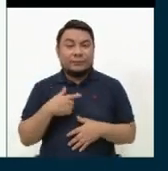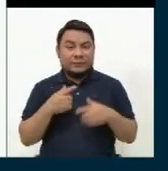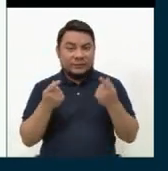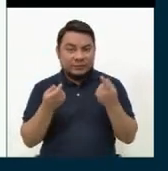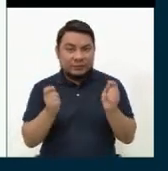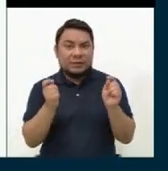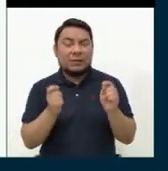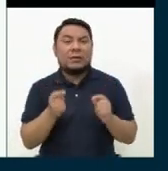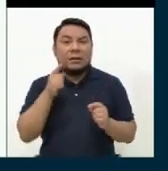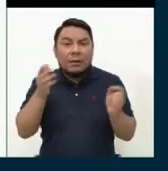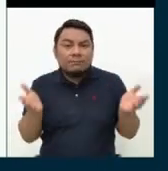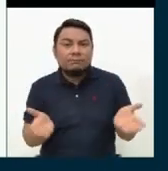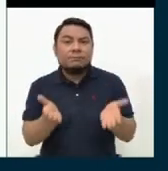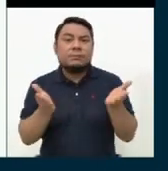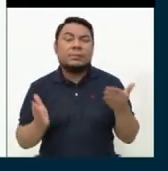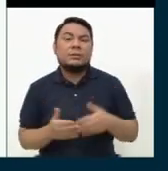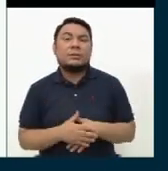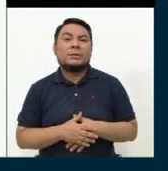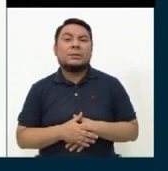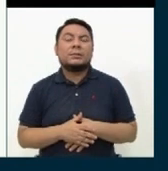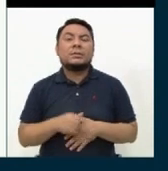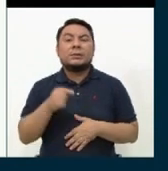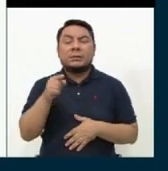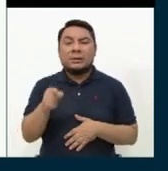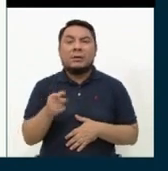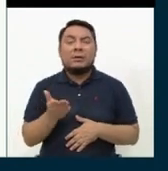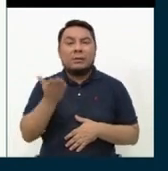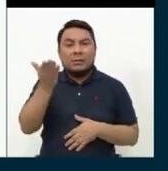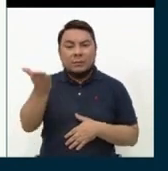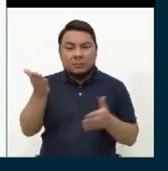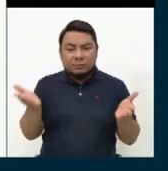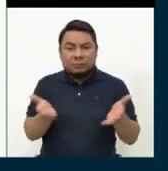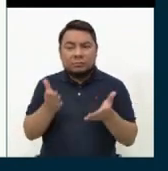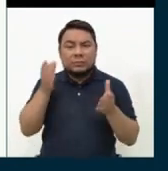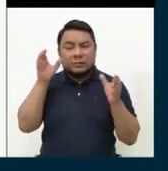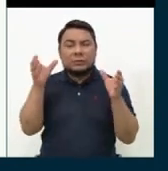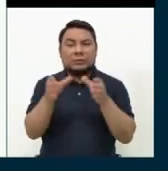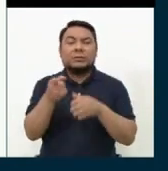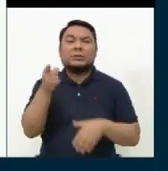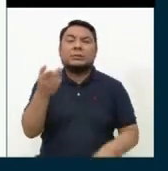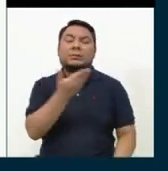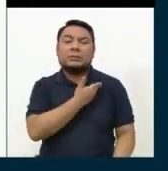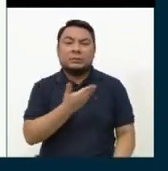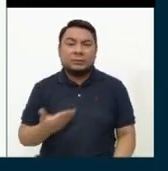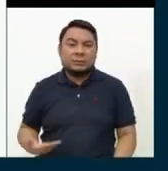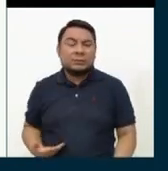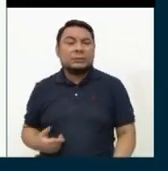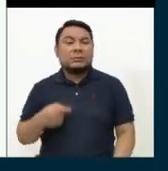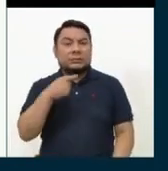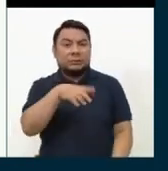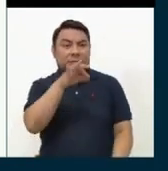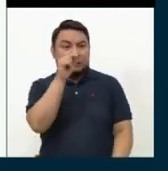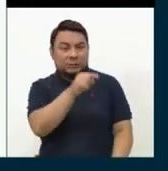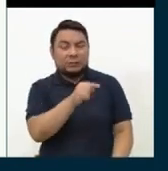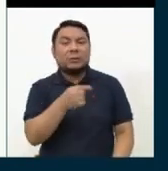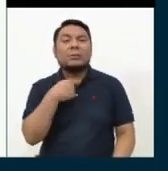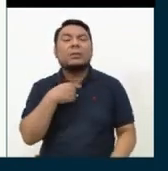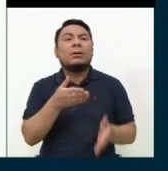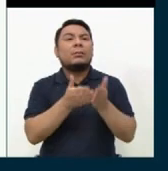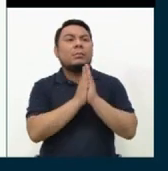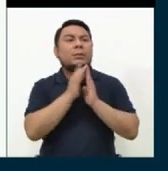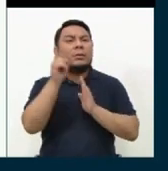promover al presidente que se ha elegido un indulto